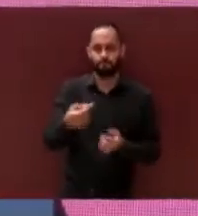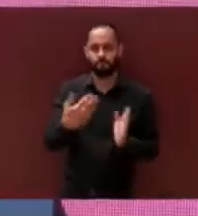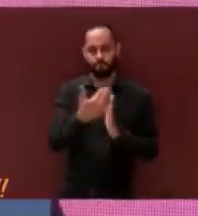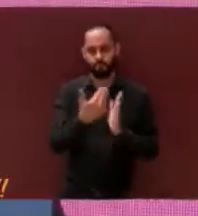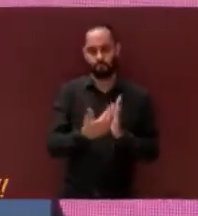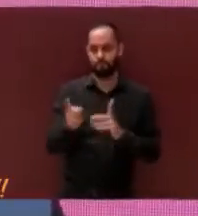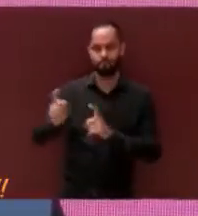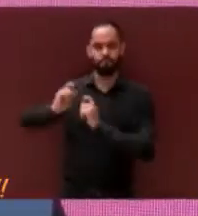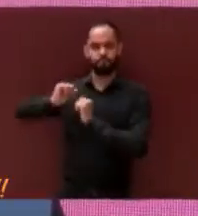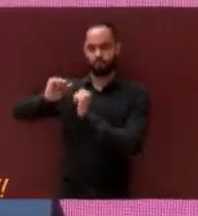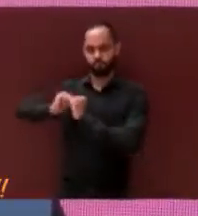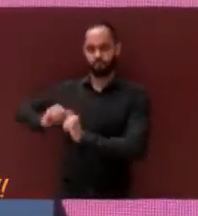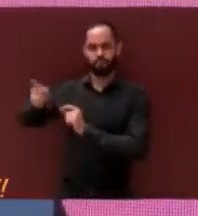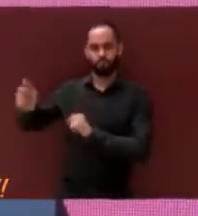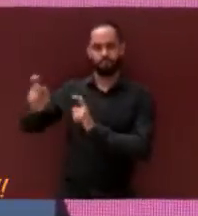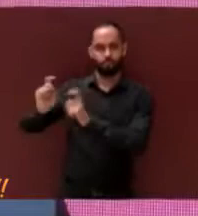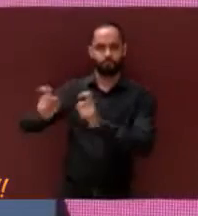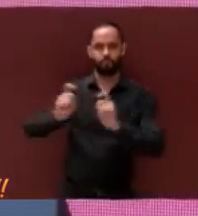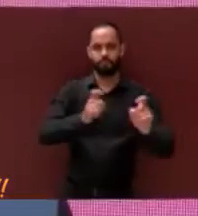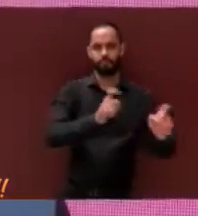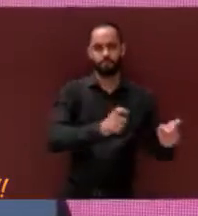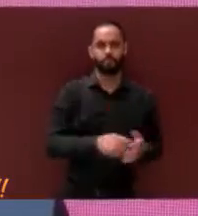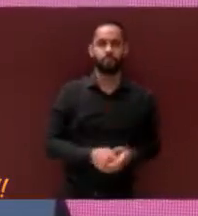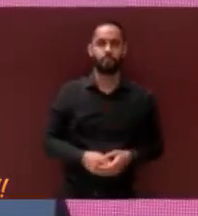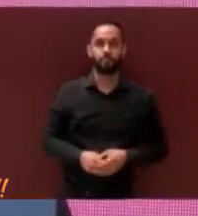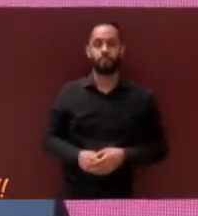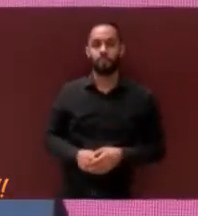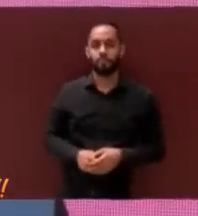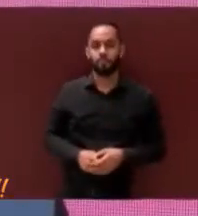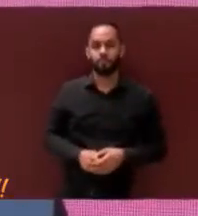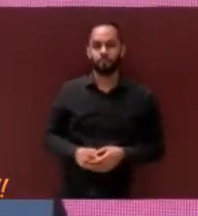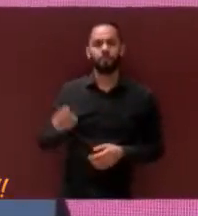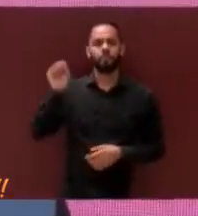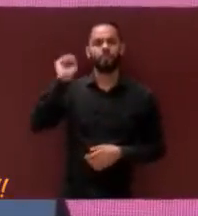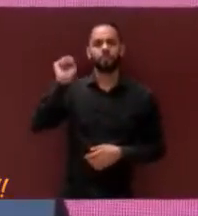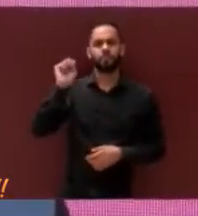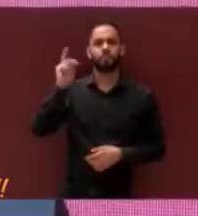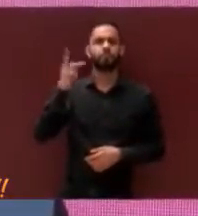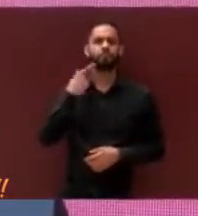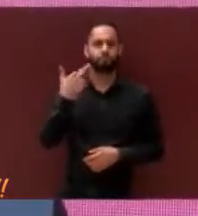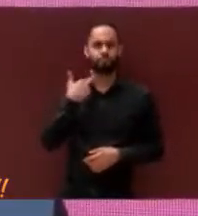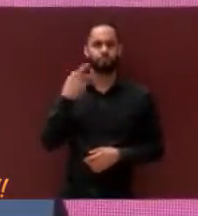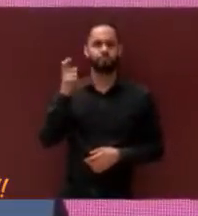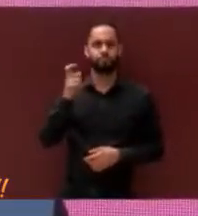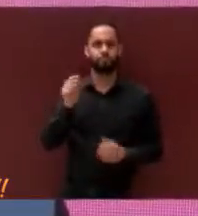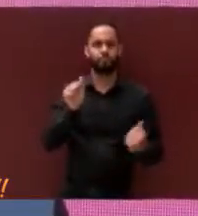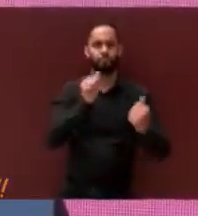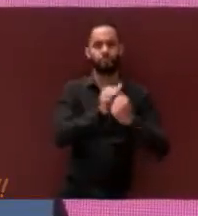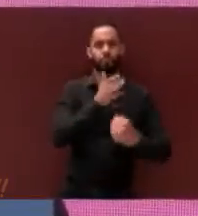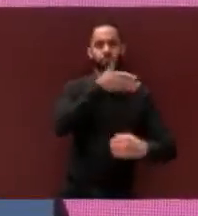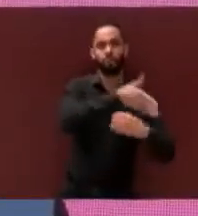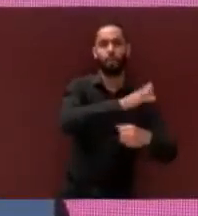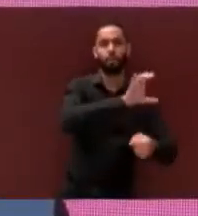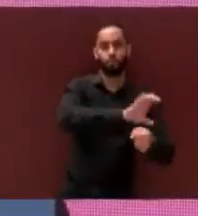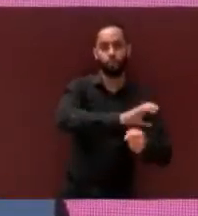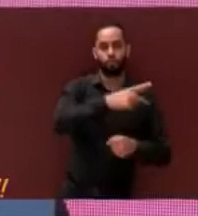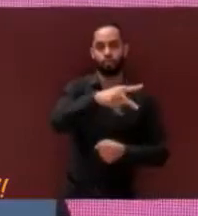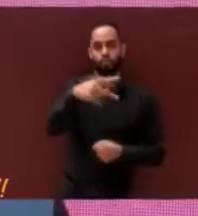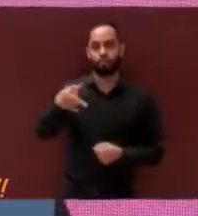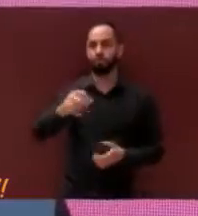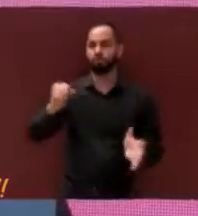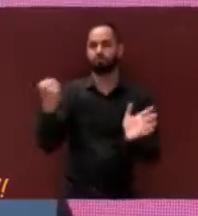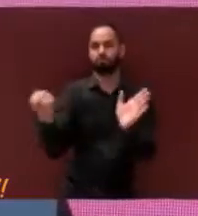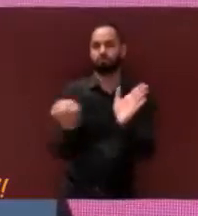comisarios sociales honorarios. Sindicatura en tu colonia, proyectos sin precedentes, va a ser sin duda un sello